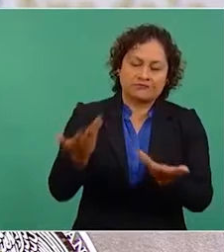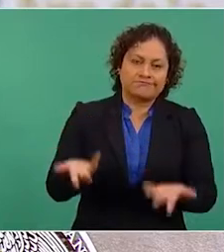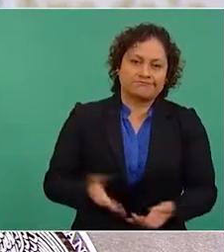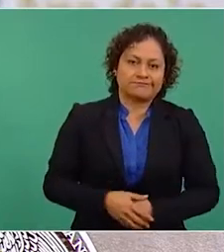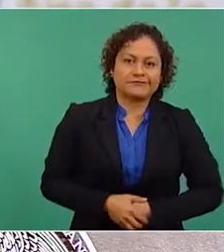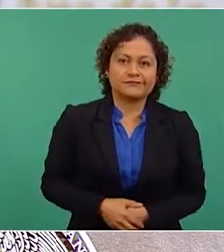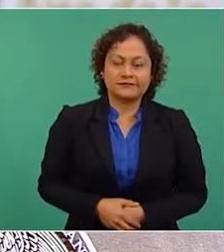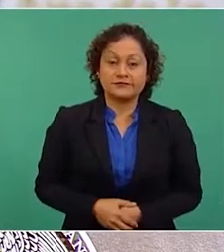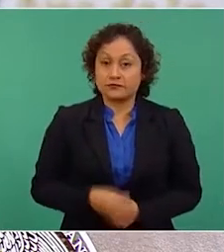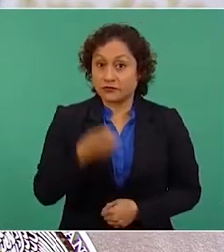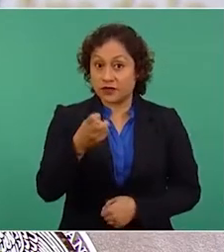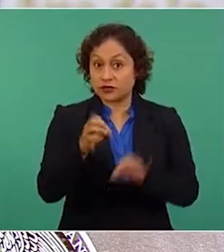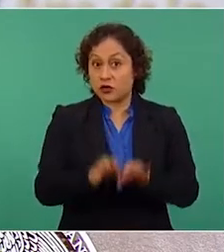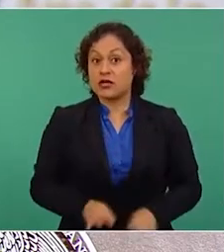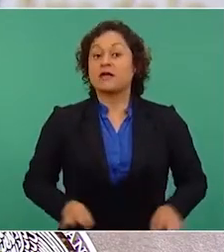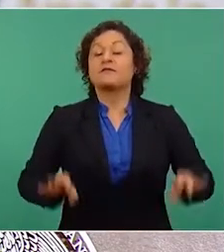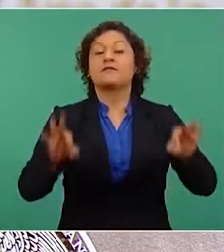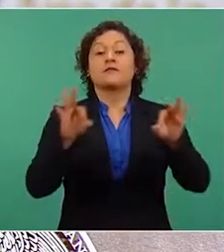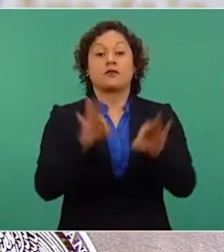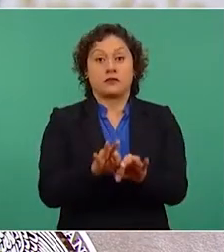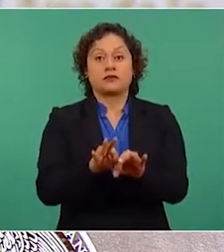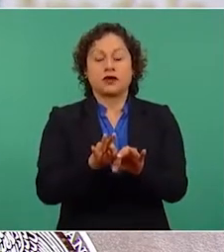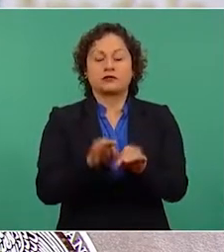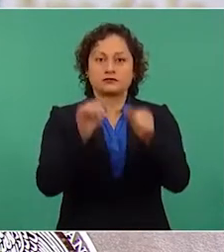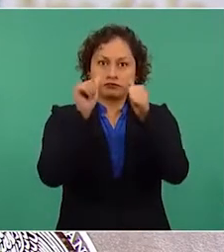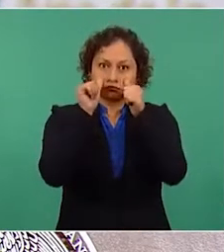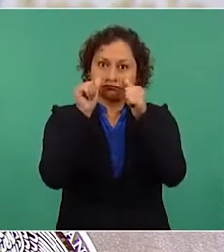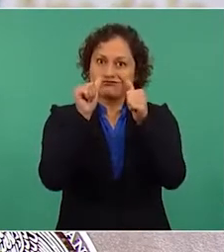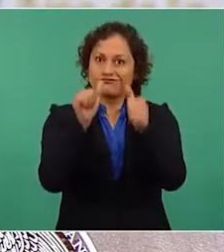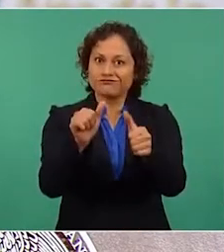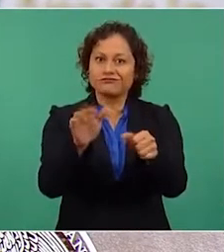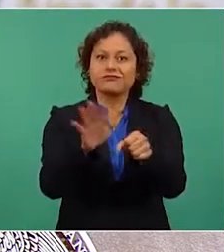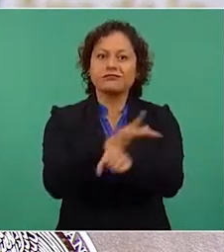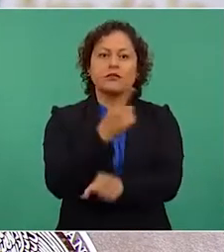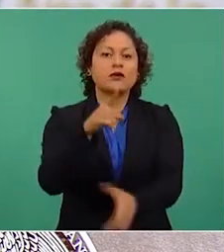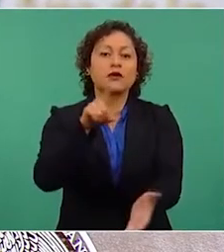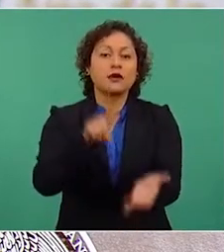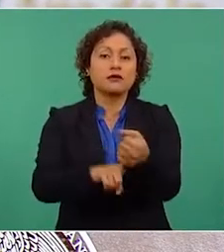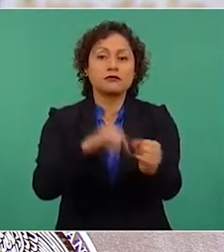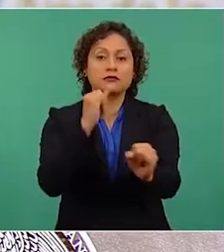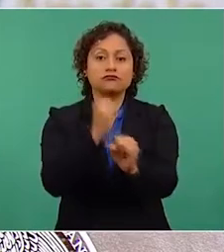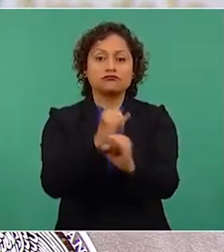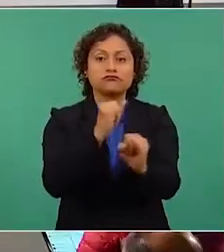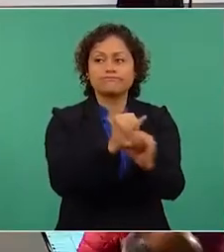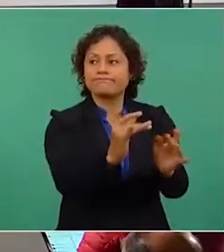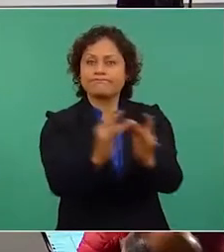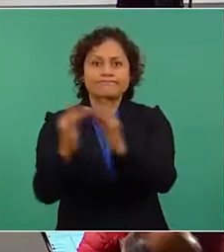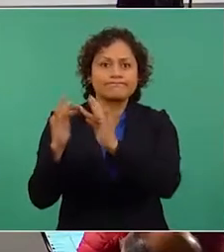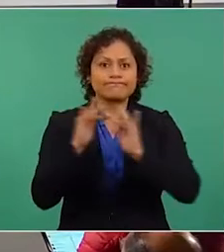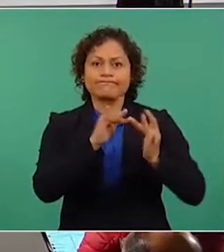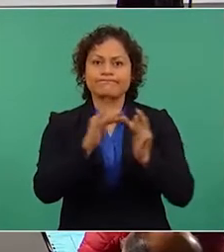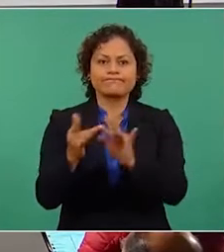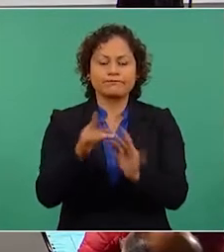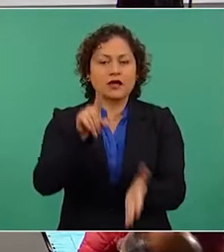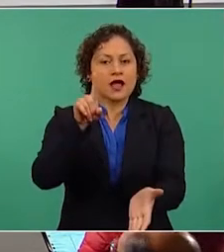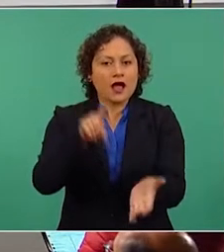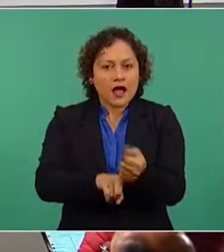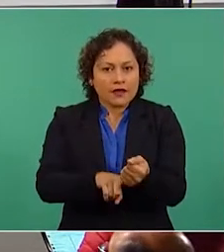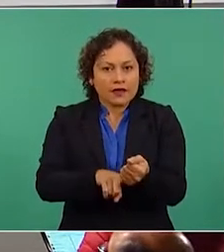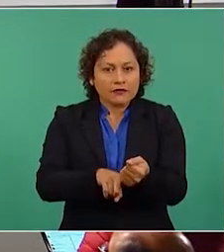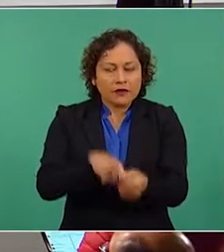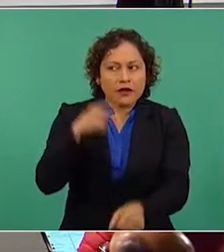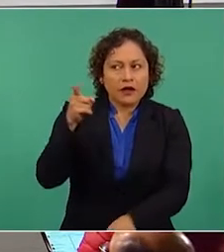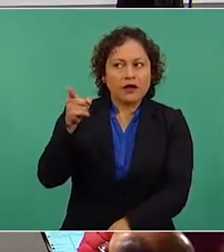tomar en cuenta porque todo en el debate, las redes sociales casi criminalizan a quien difunde noticias falsas.